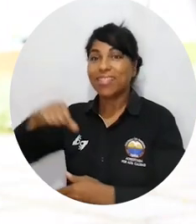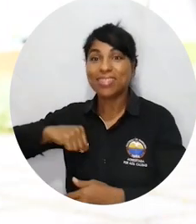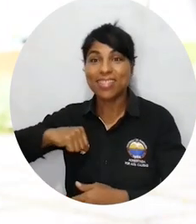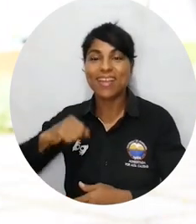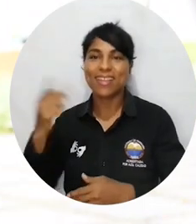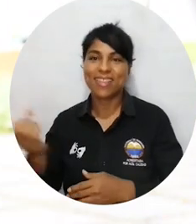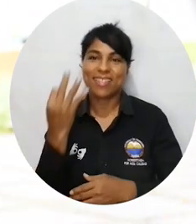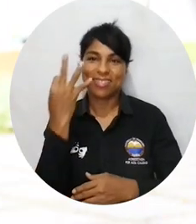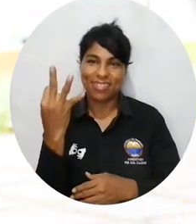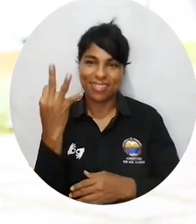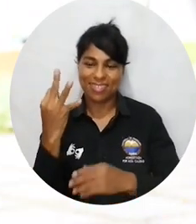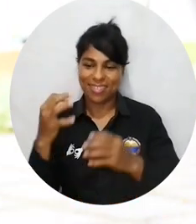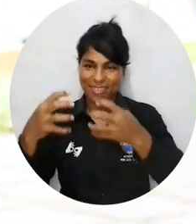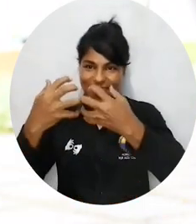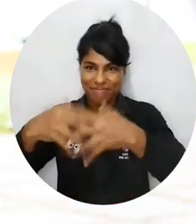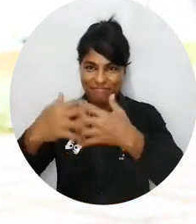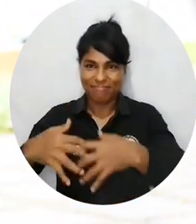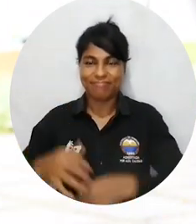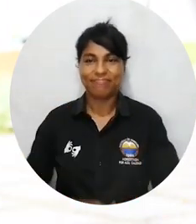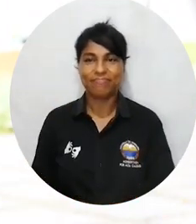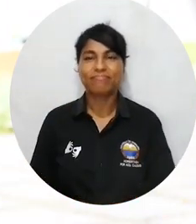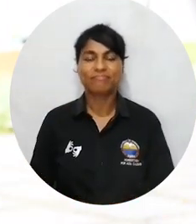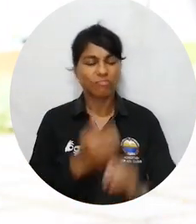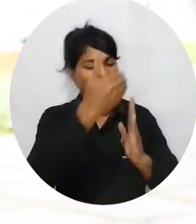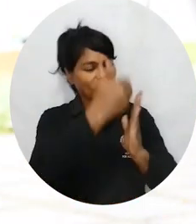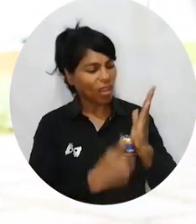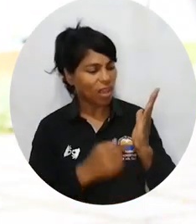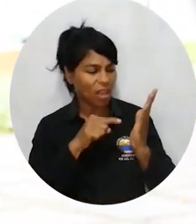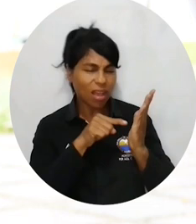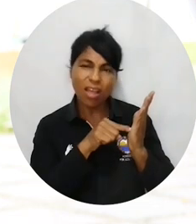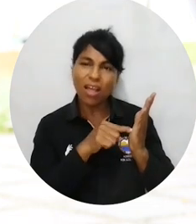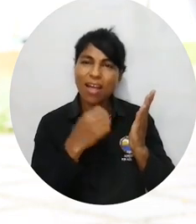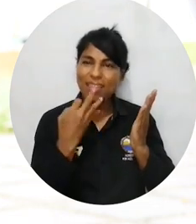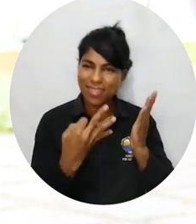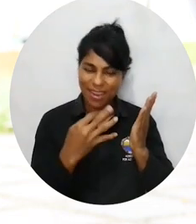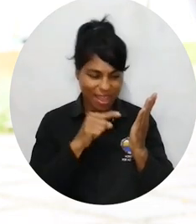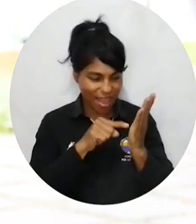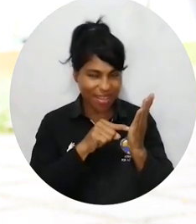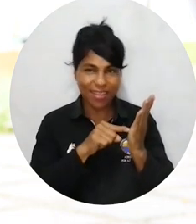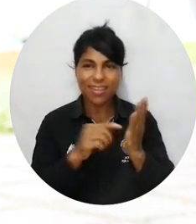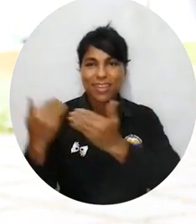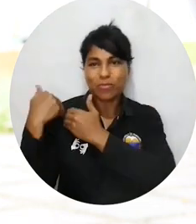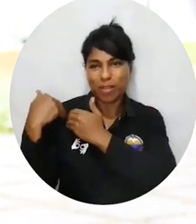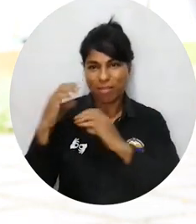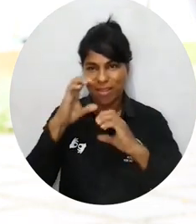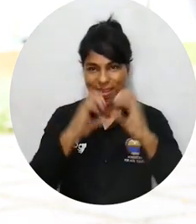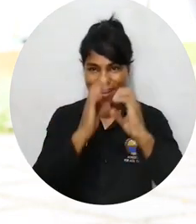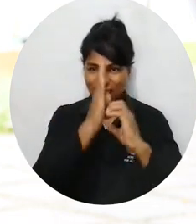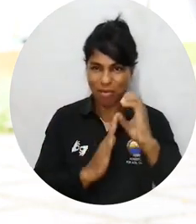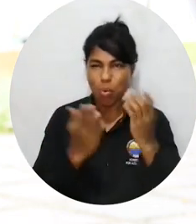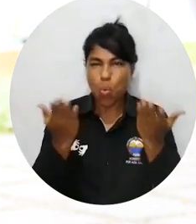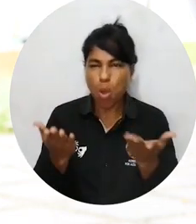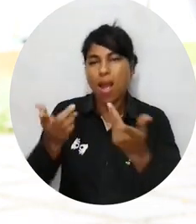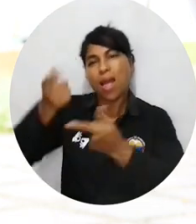Bueno, el Magdalena se mueve hace parte de una de las actividades del Objetivo 3, que está a cargo de la Cámara de Comercio, que tiene que ver con